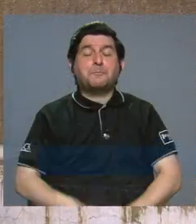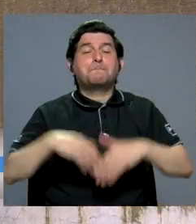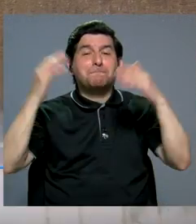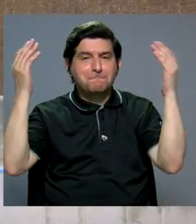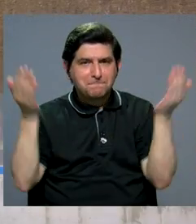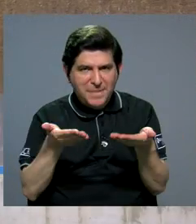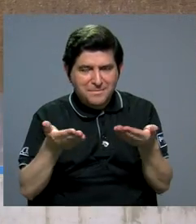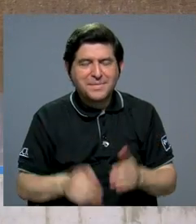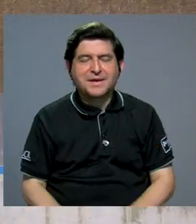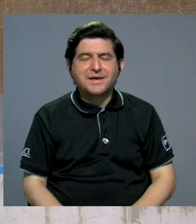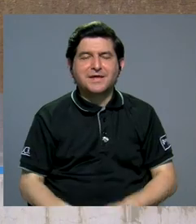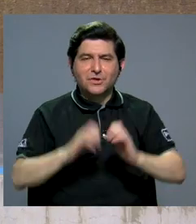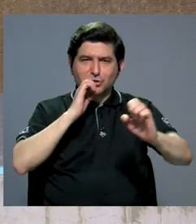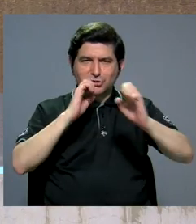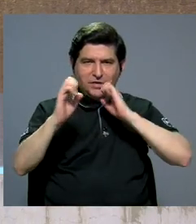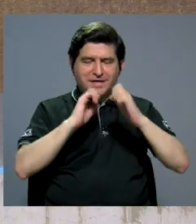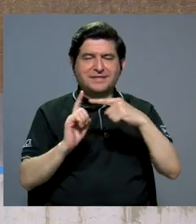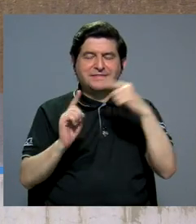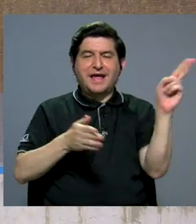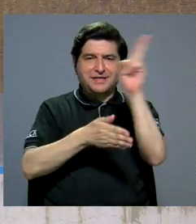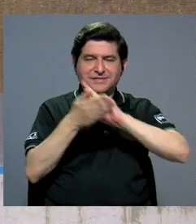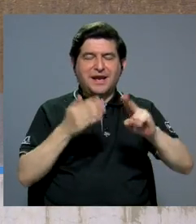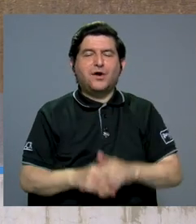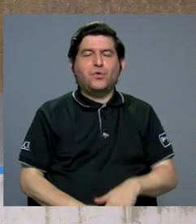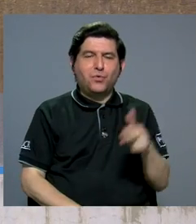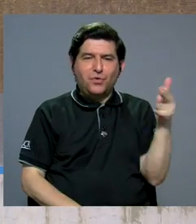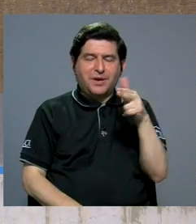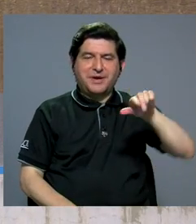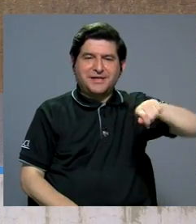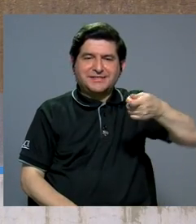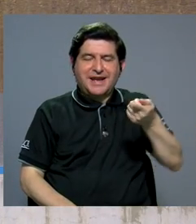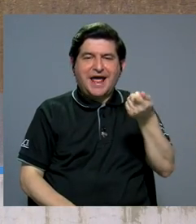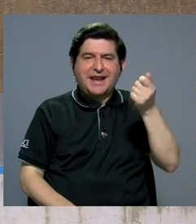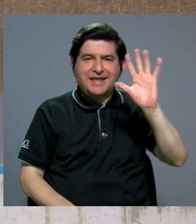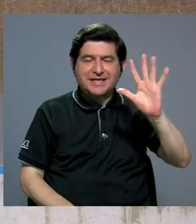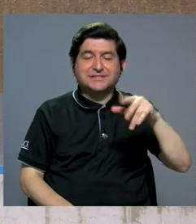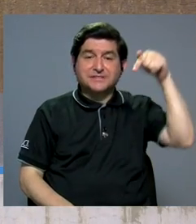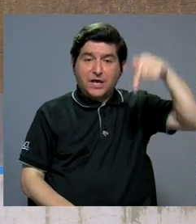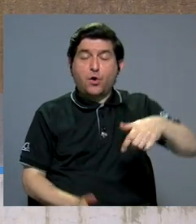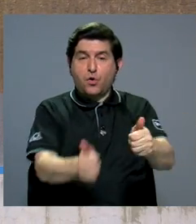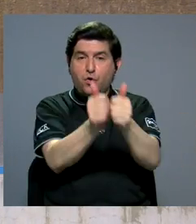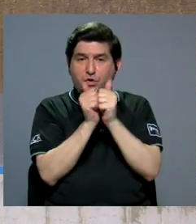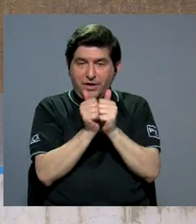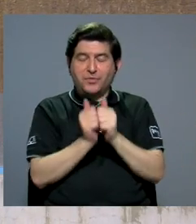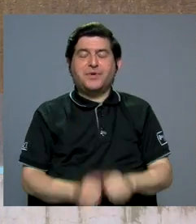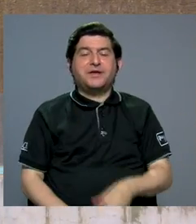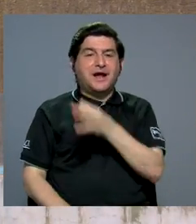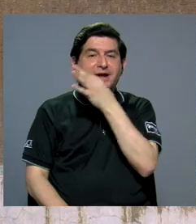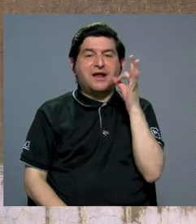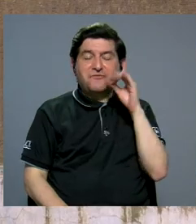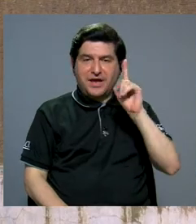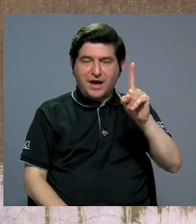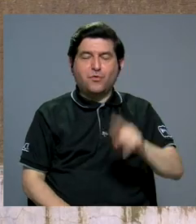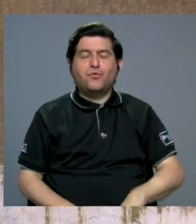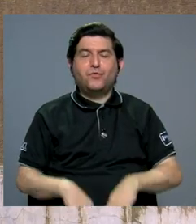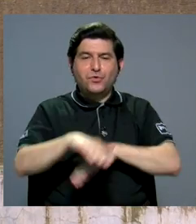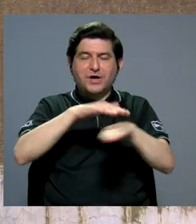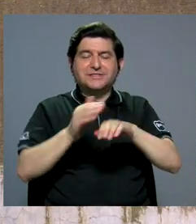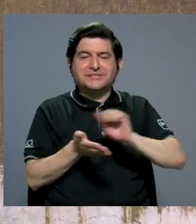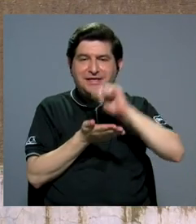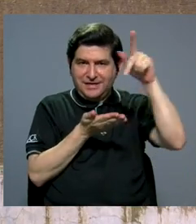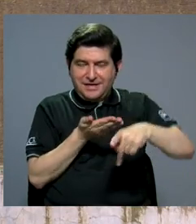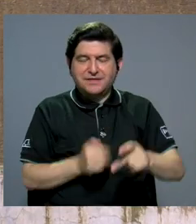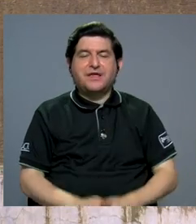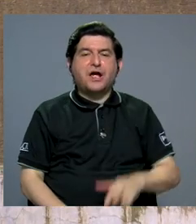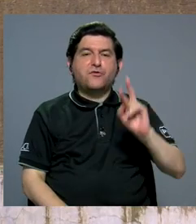Bienvenidos a un espacio de entrevista desde la U para las cámaras de 15 UCR. Hoy nos acompaña desde Finca 1, en sede Rodrigo Facio,